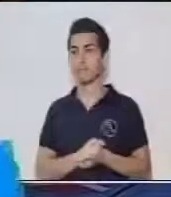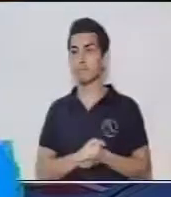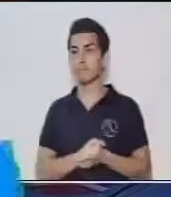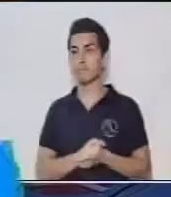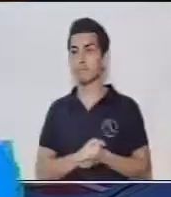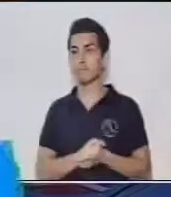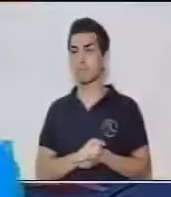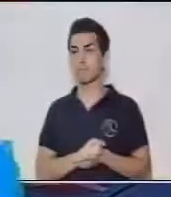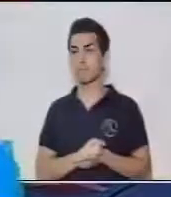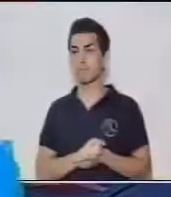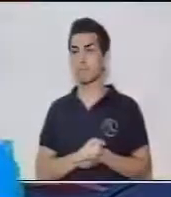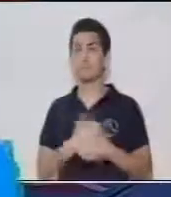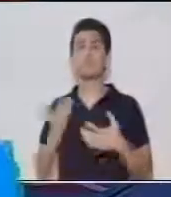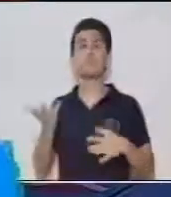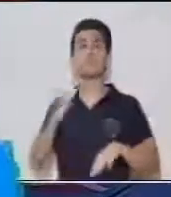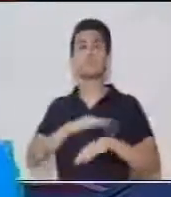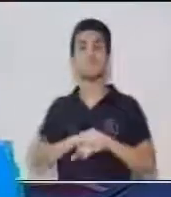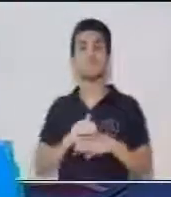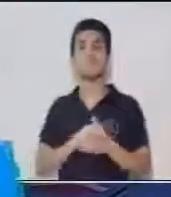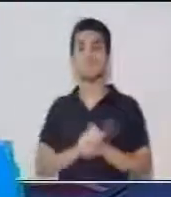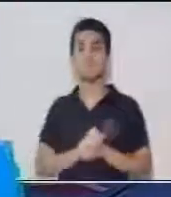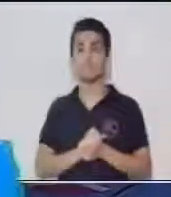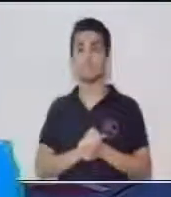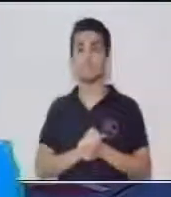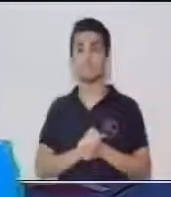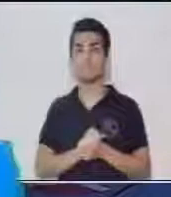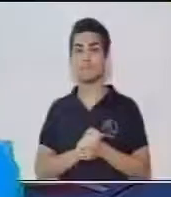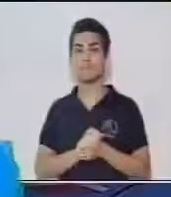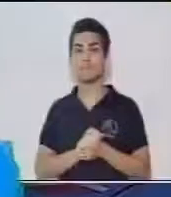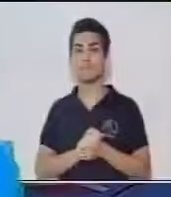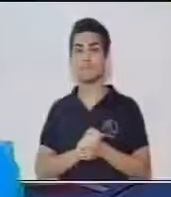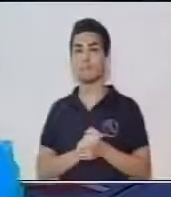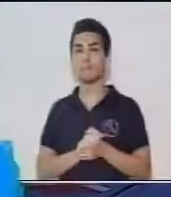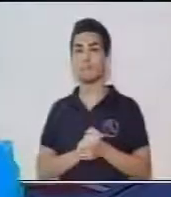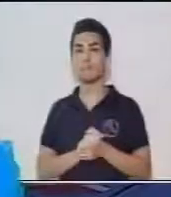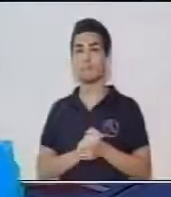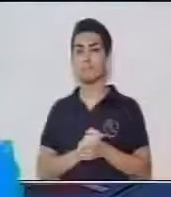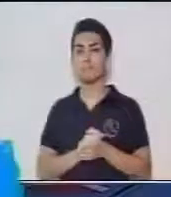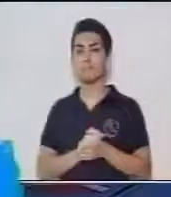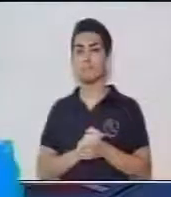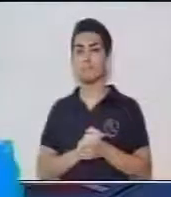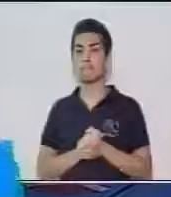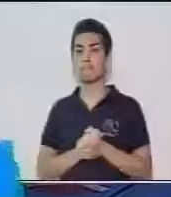¿Por qué más? Puede ser, por ser la principal fuente